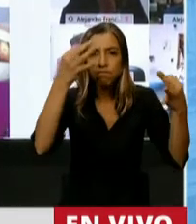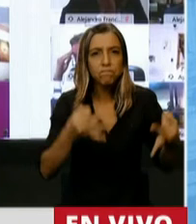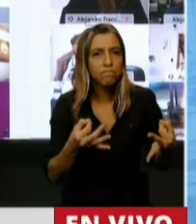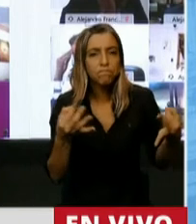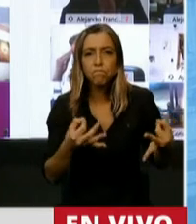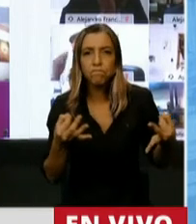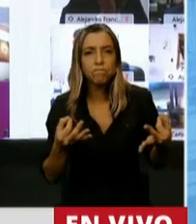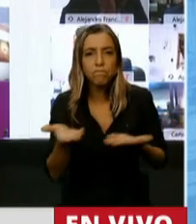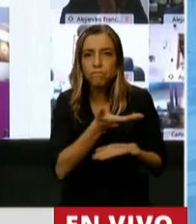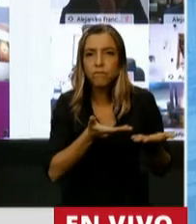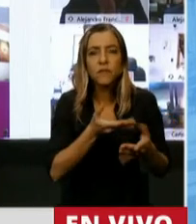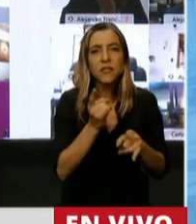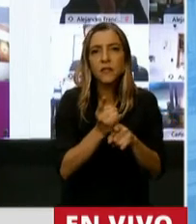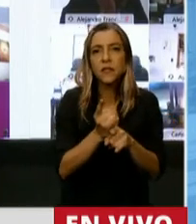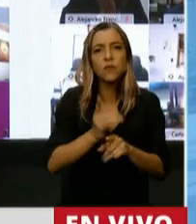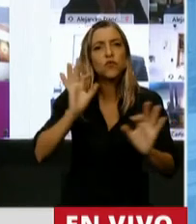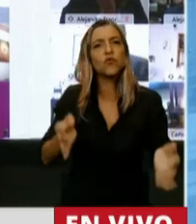profunda...